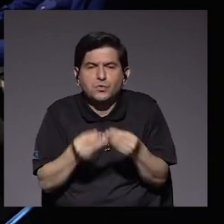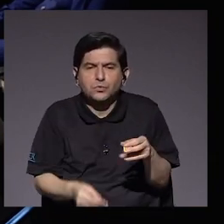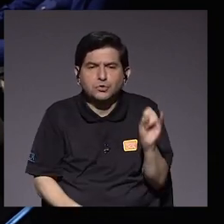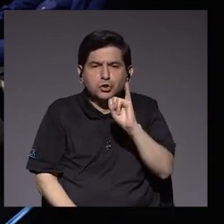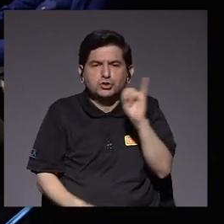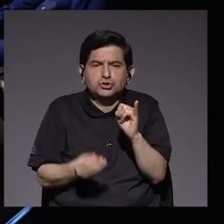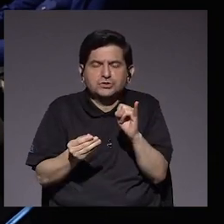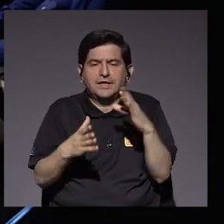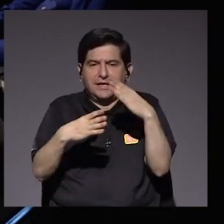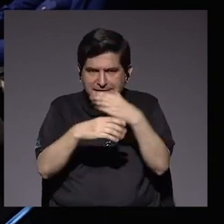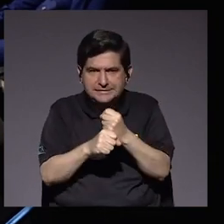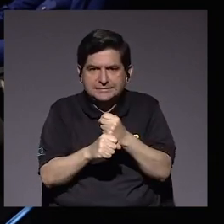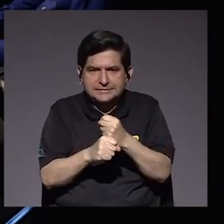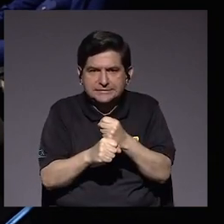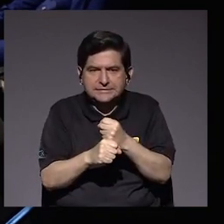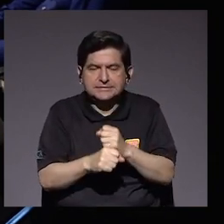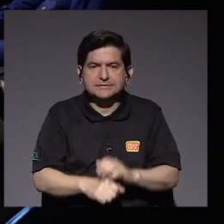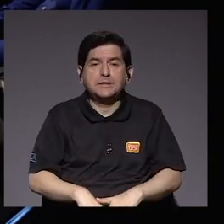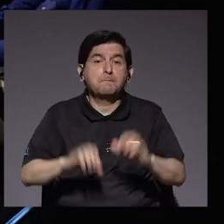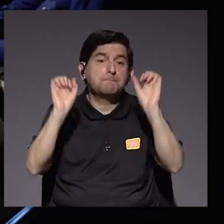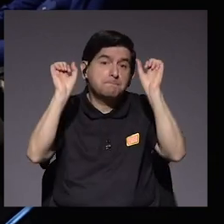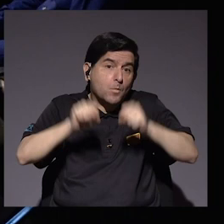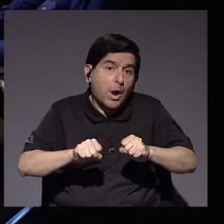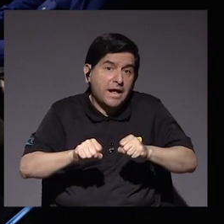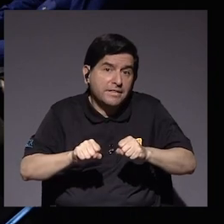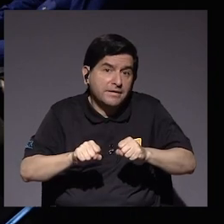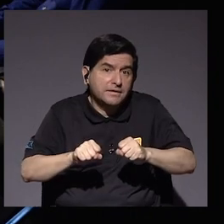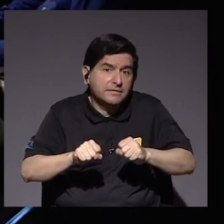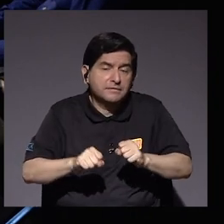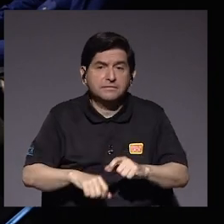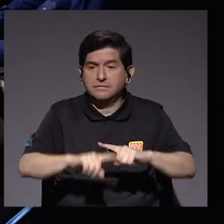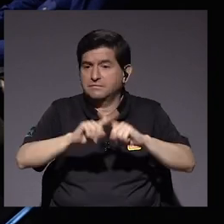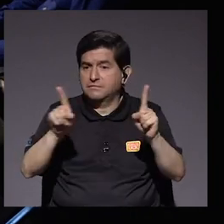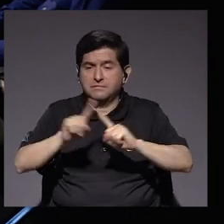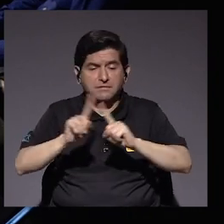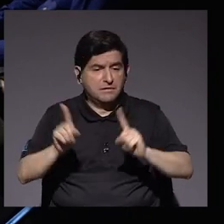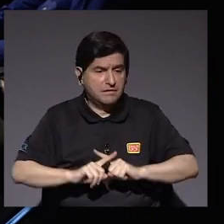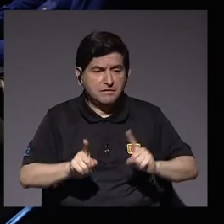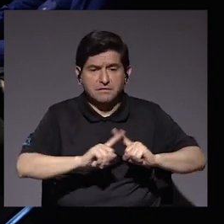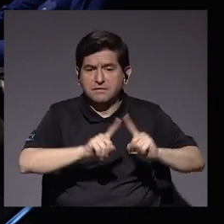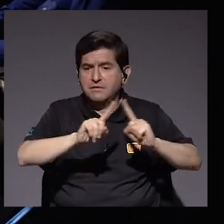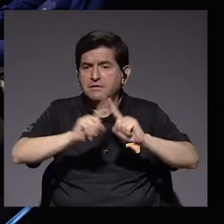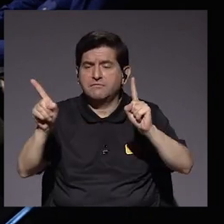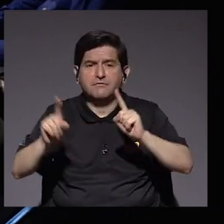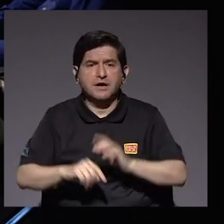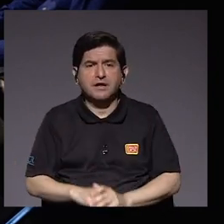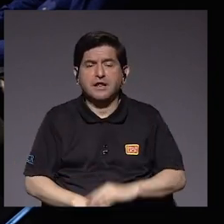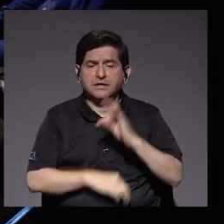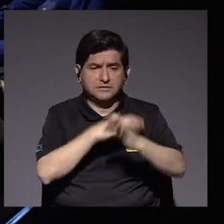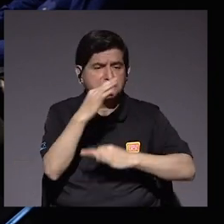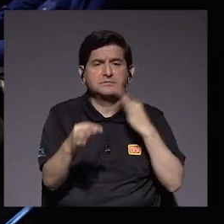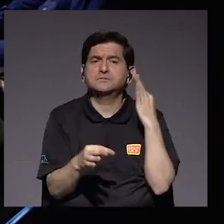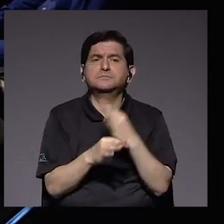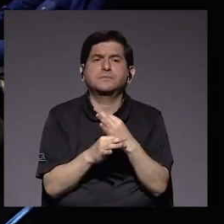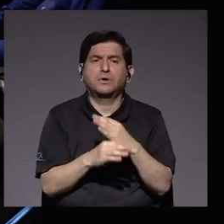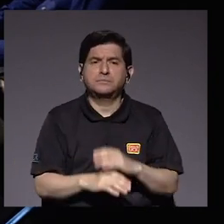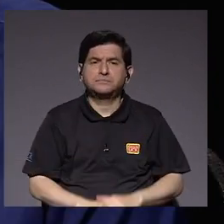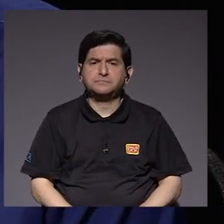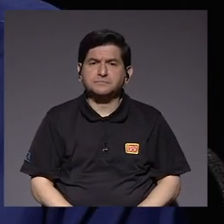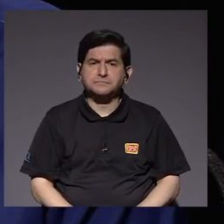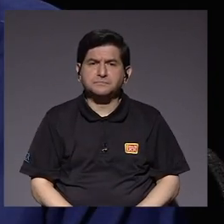pueden ser de diferente naturaleza.